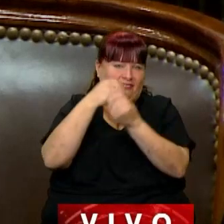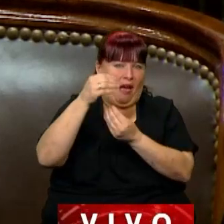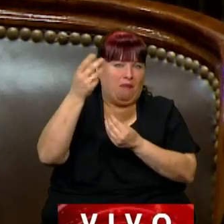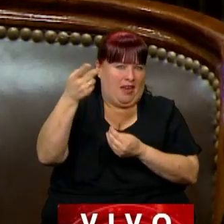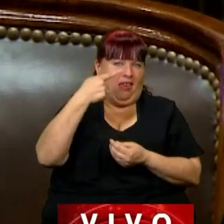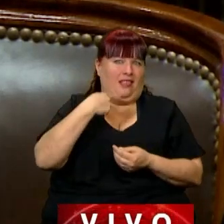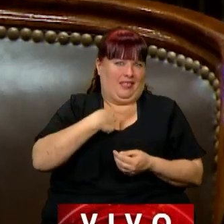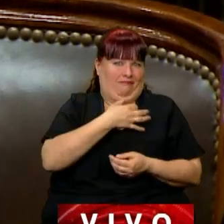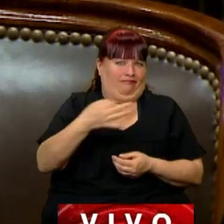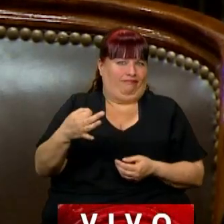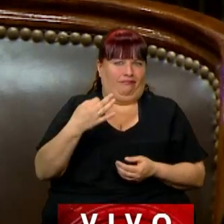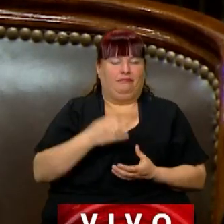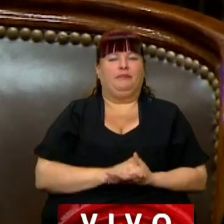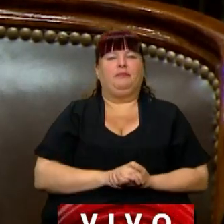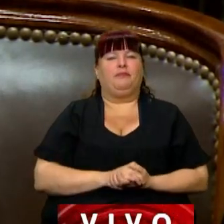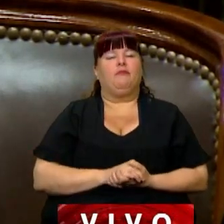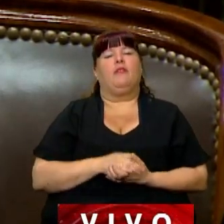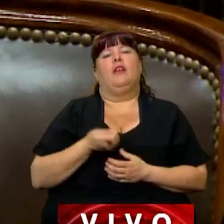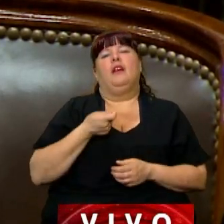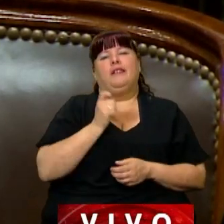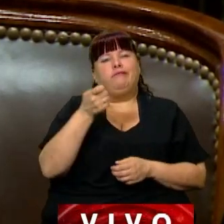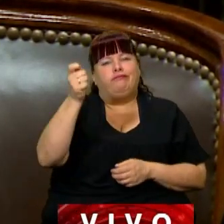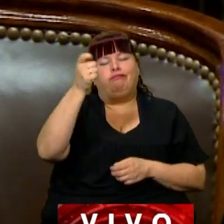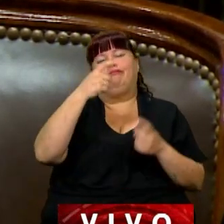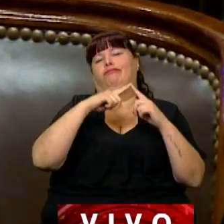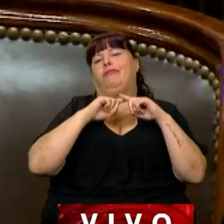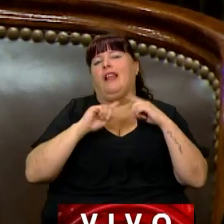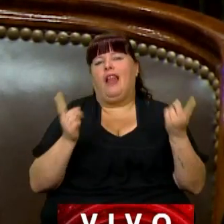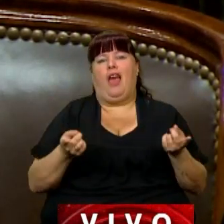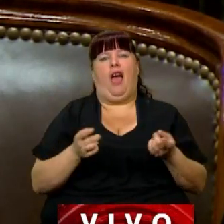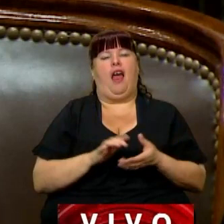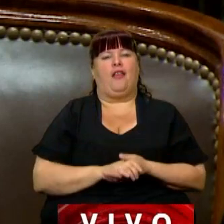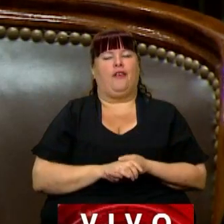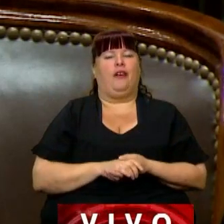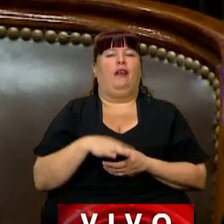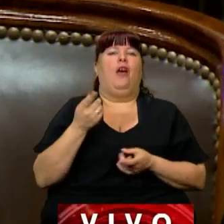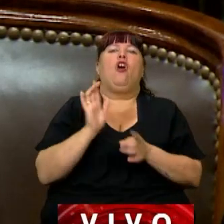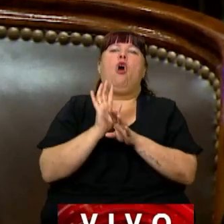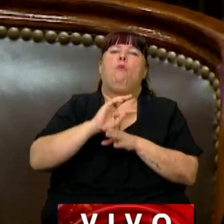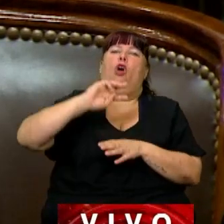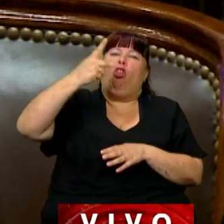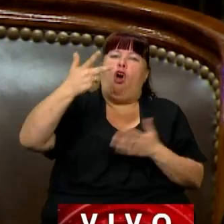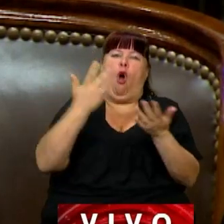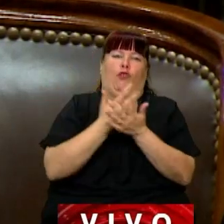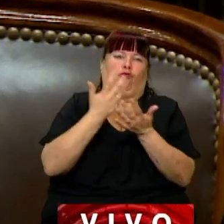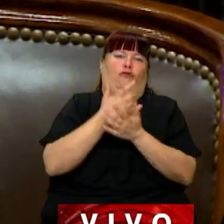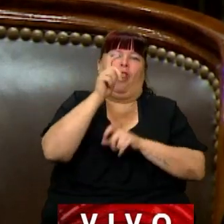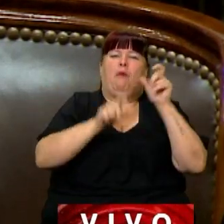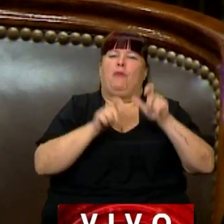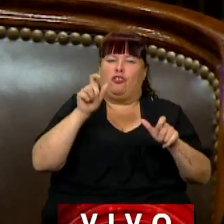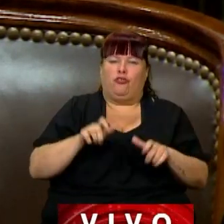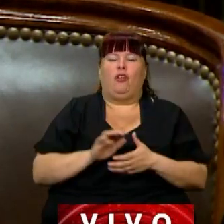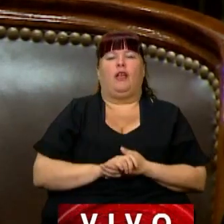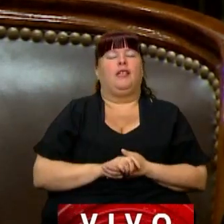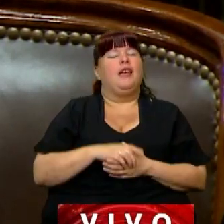darán la razón. Es engorroso, muchas veces revictimiza, muchas veces